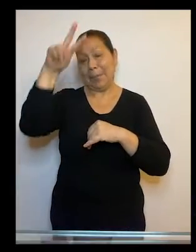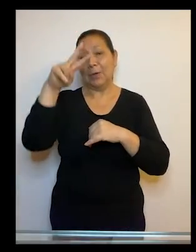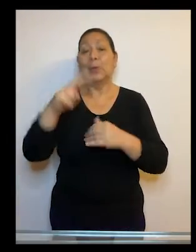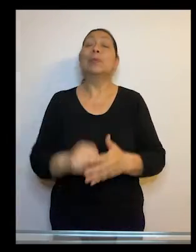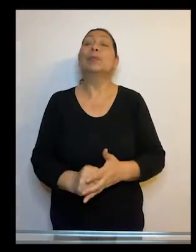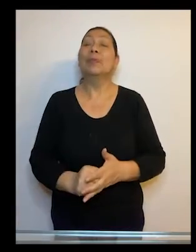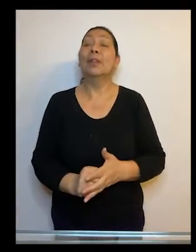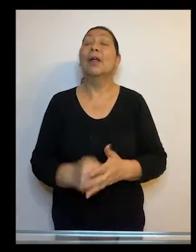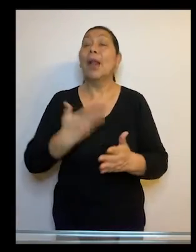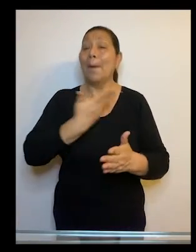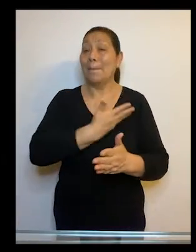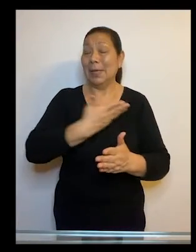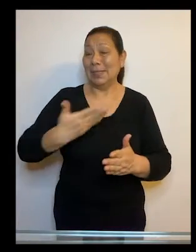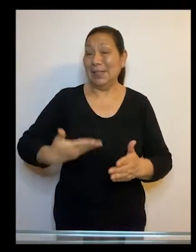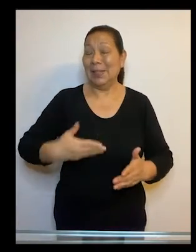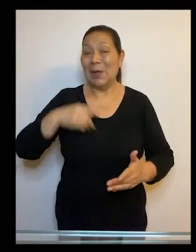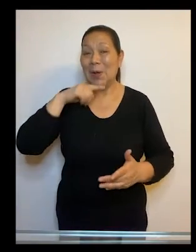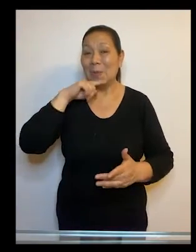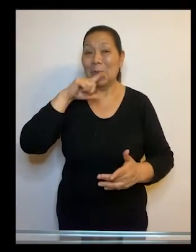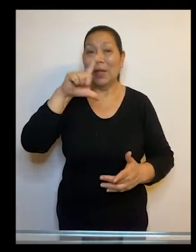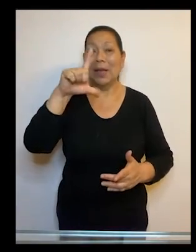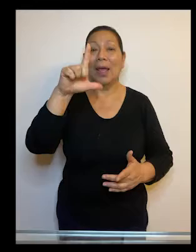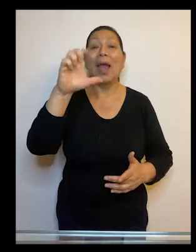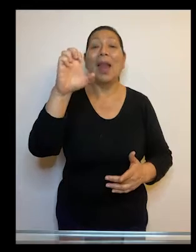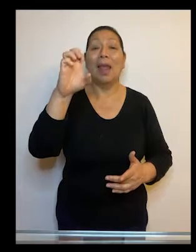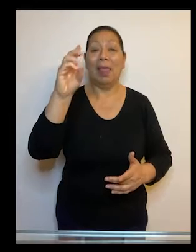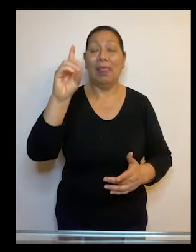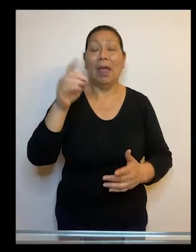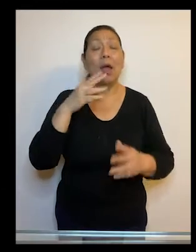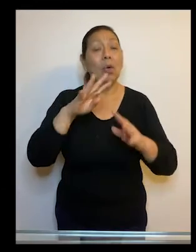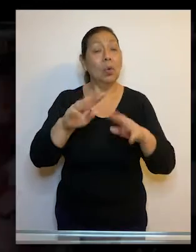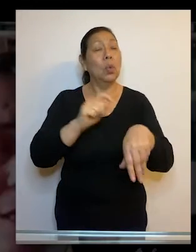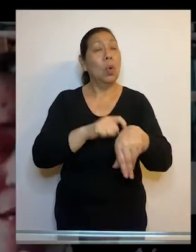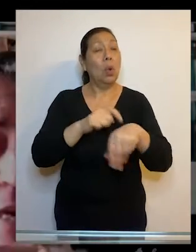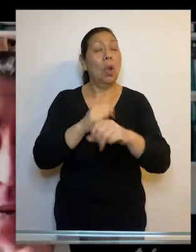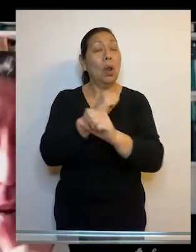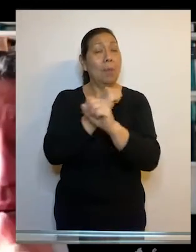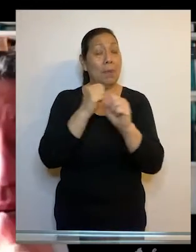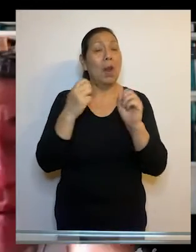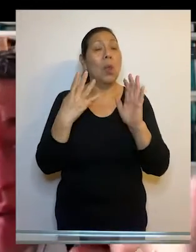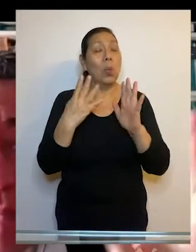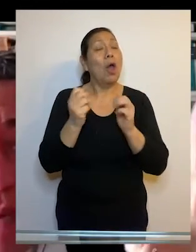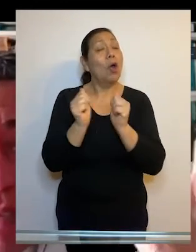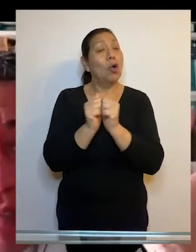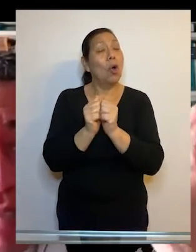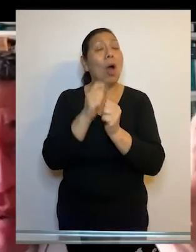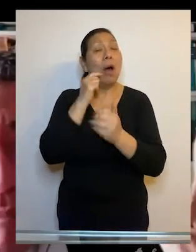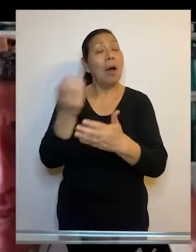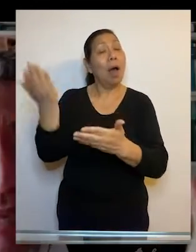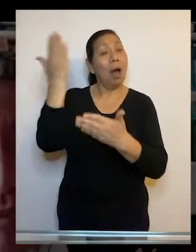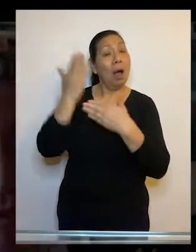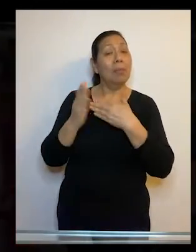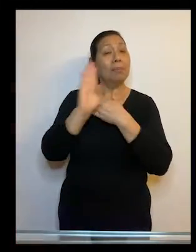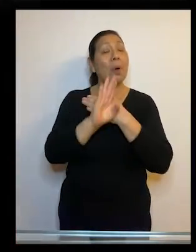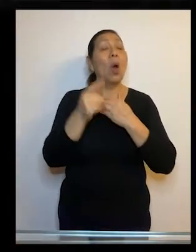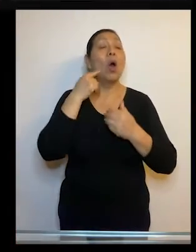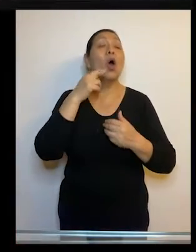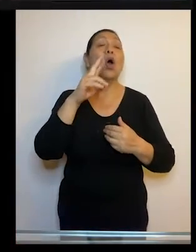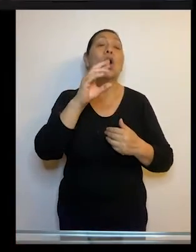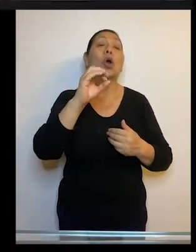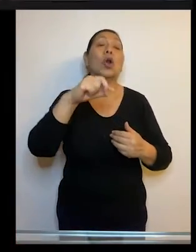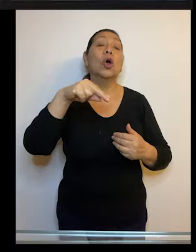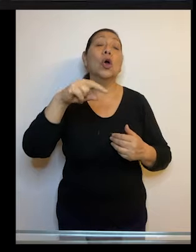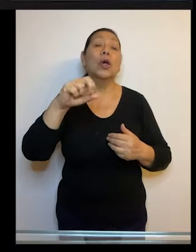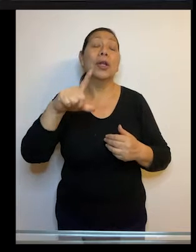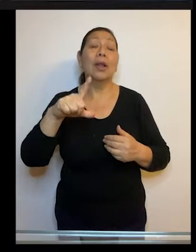La presidenta del TC, Marianela Ledesman Arbaez, inició la audiencia a las 9 de la mañana con la demanda de amparo interpuesta